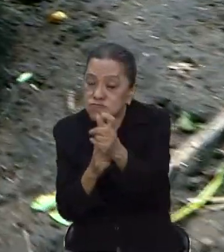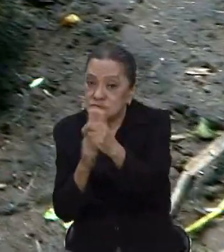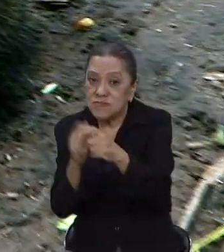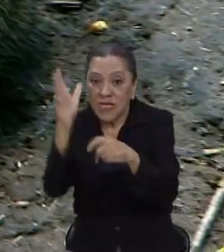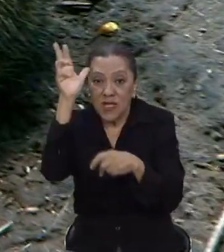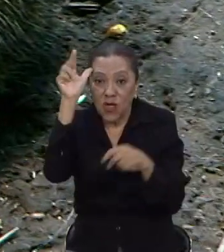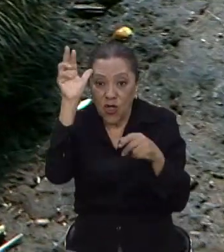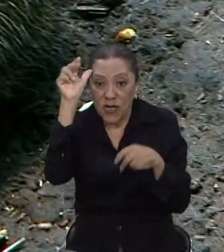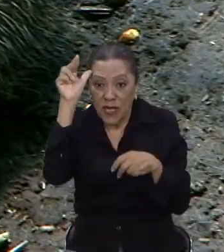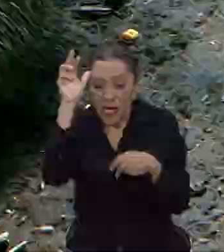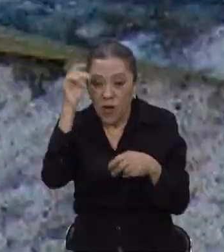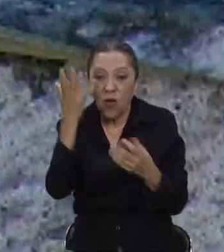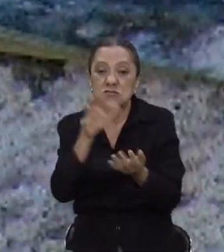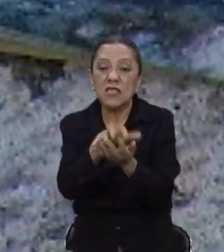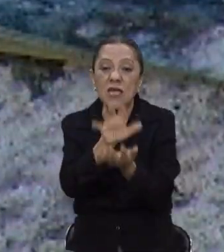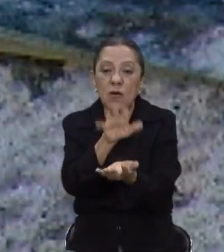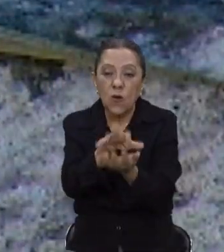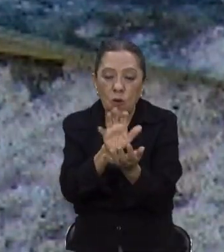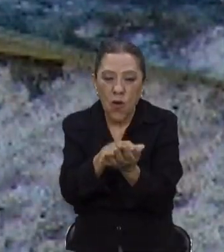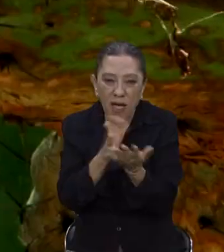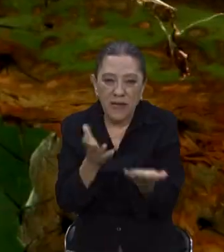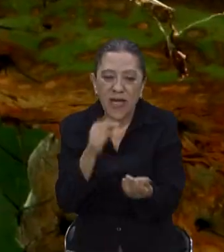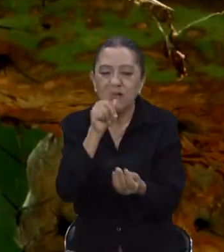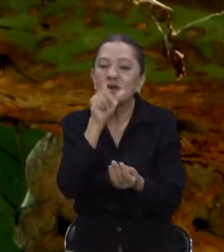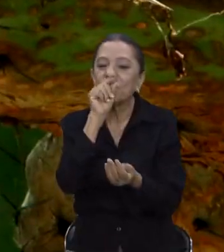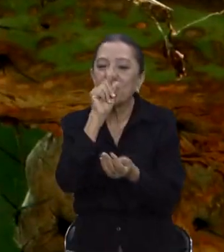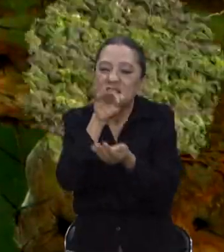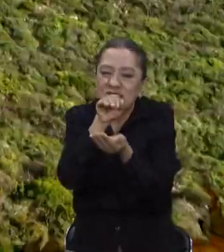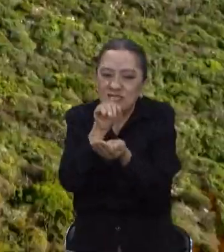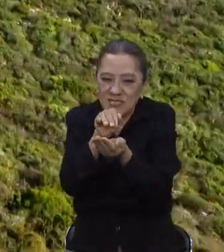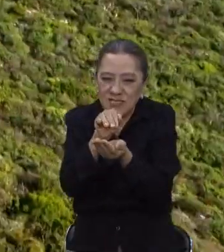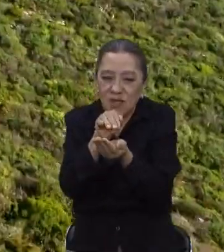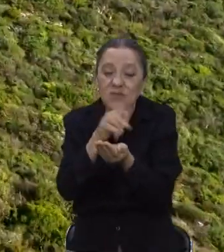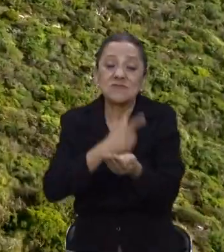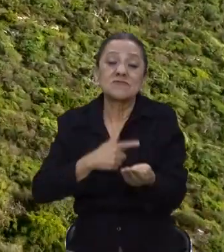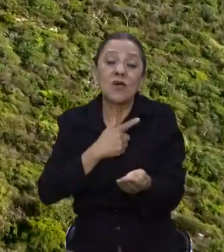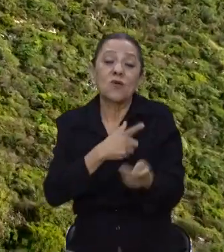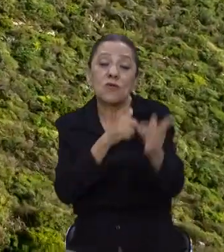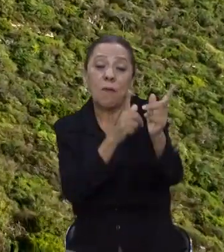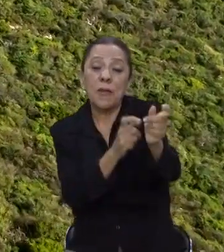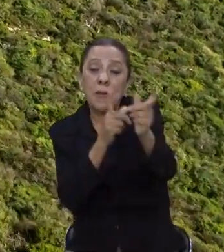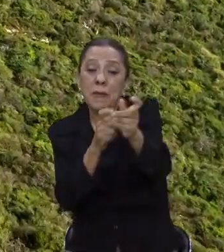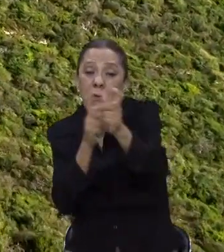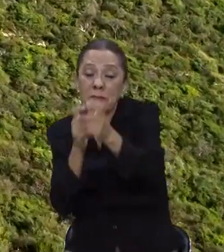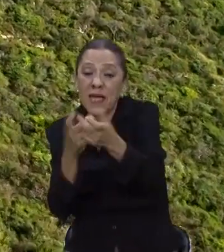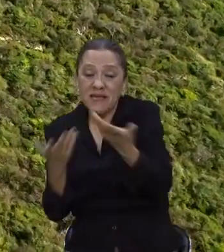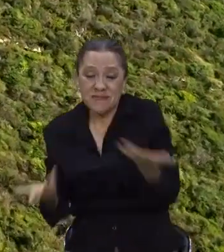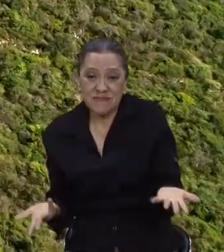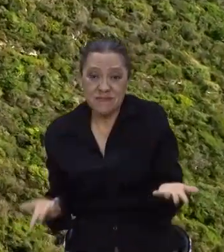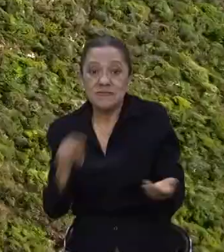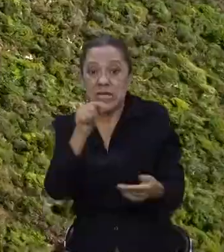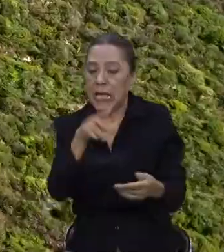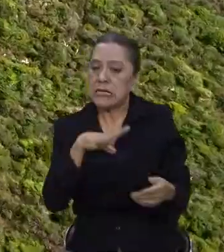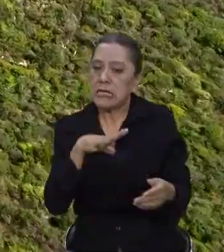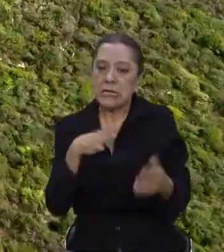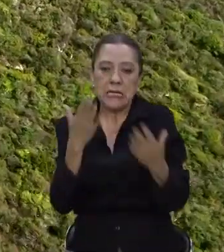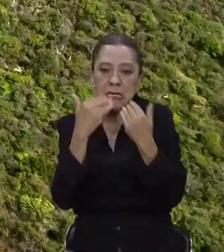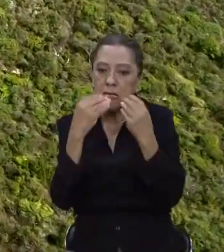el conejo, iguana y bilotas. Pero aquí no tenemos venado. Se siente uno bien